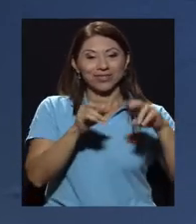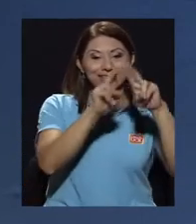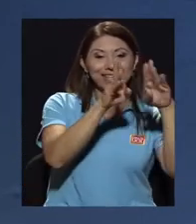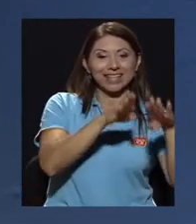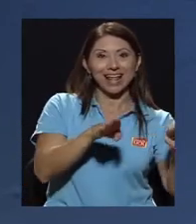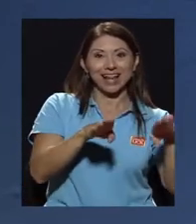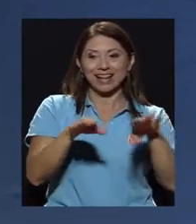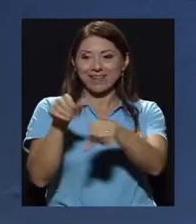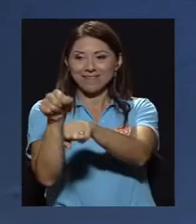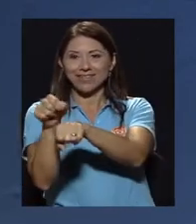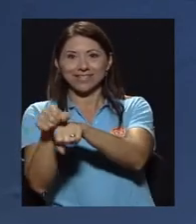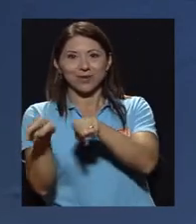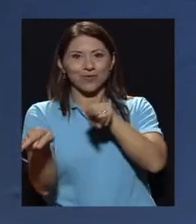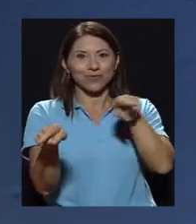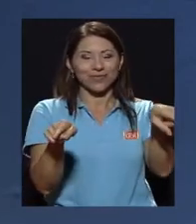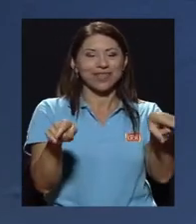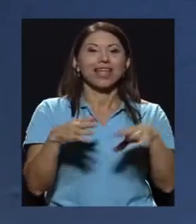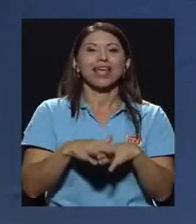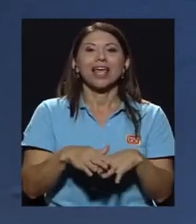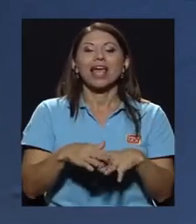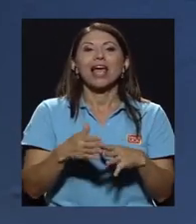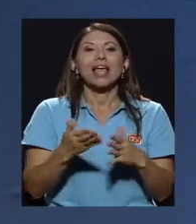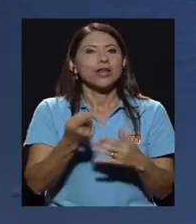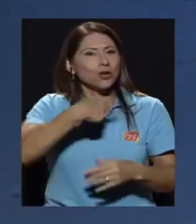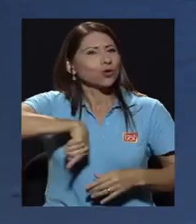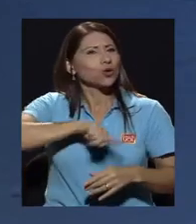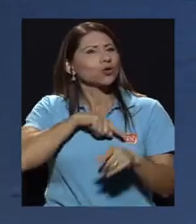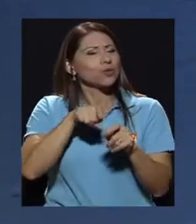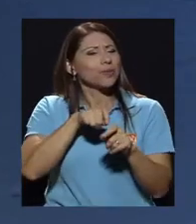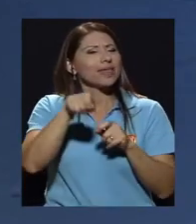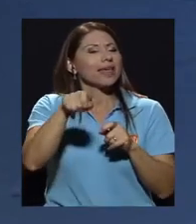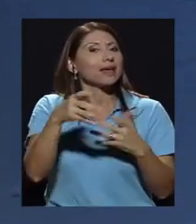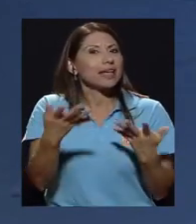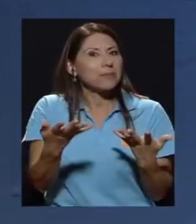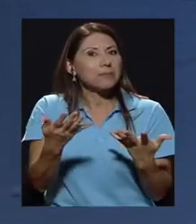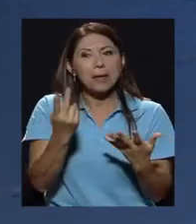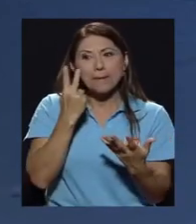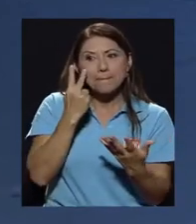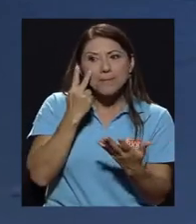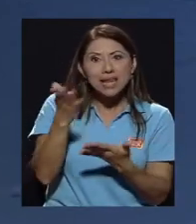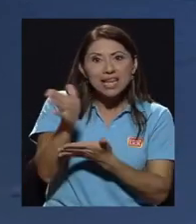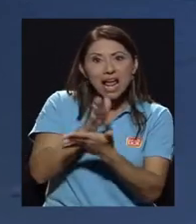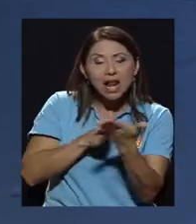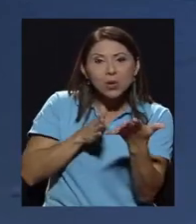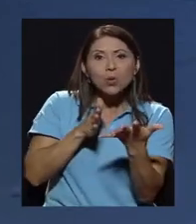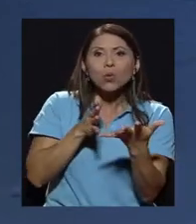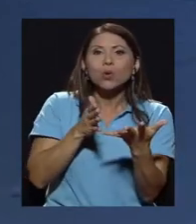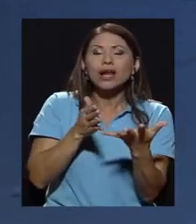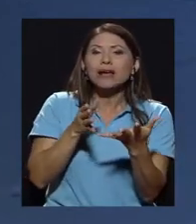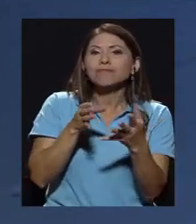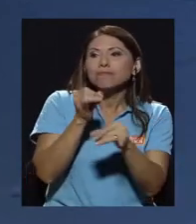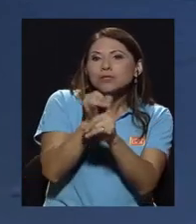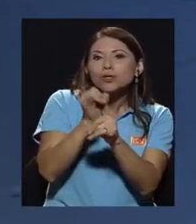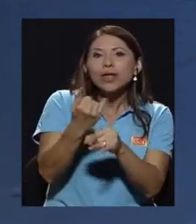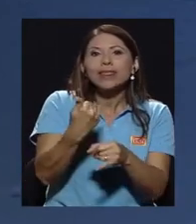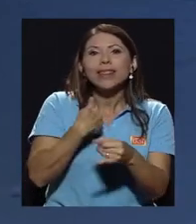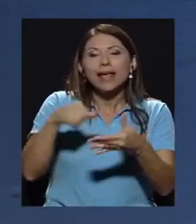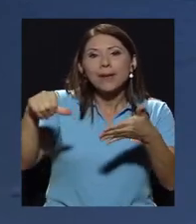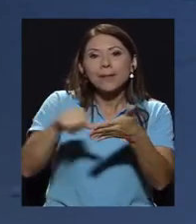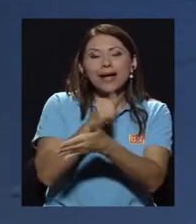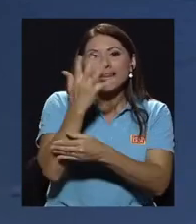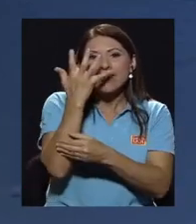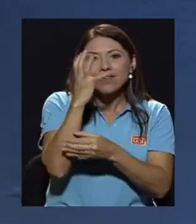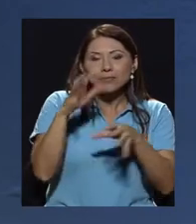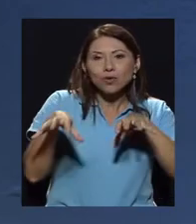hay organizaciones que aprovechan... Nosotros tomamos como parámetro el que tenga una página de Facebook específicamente activa, muy importante,